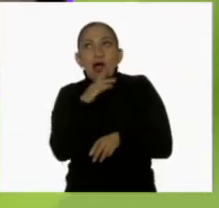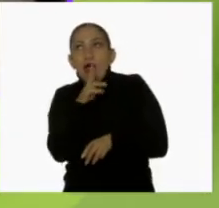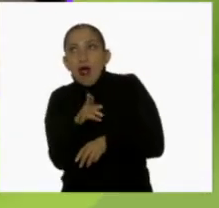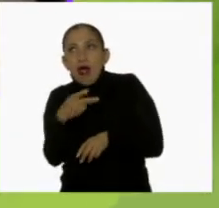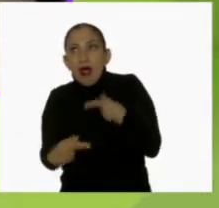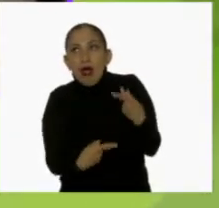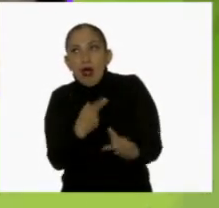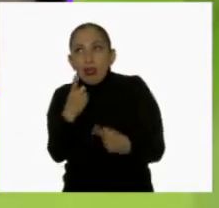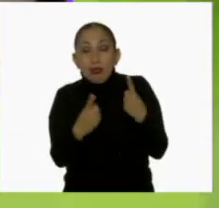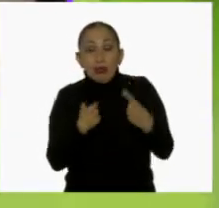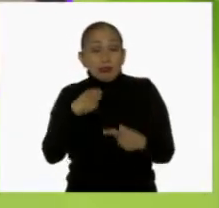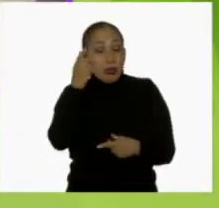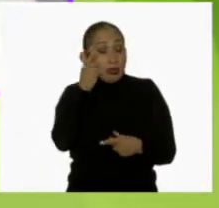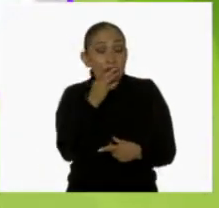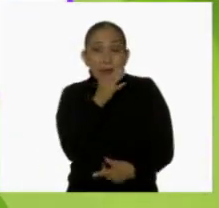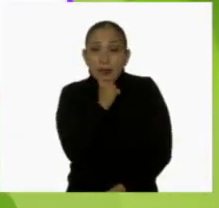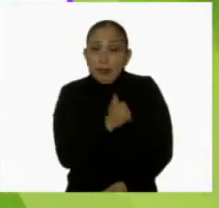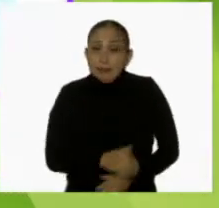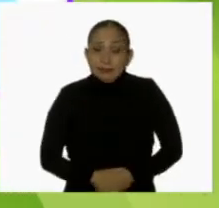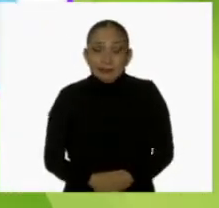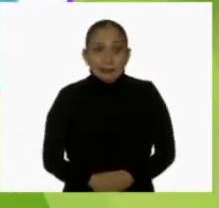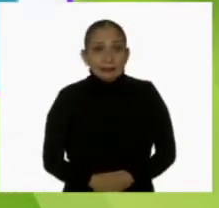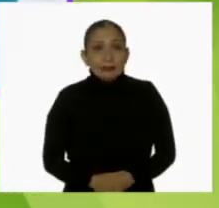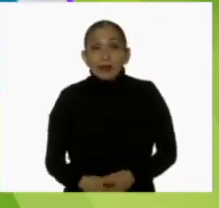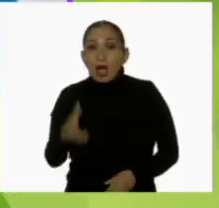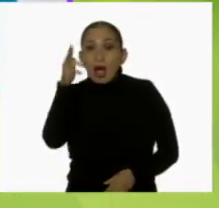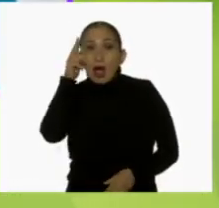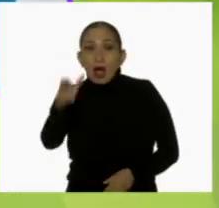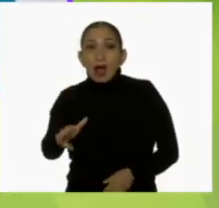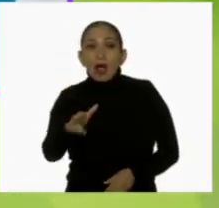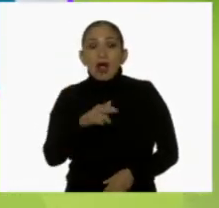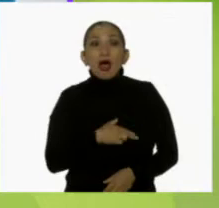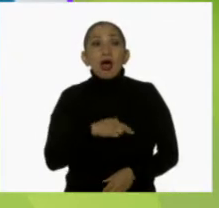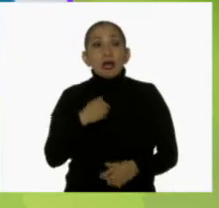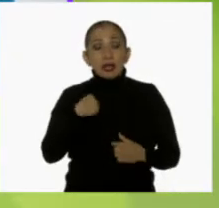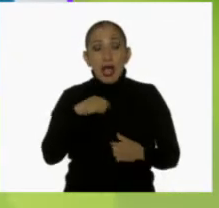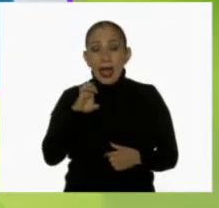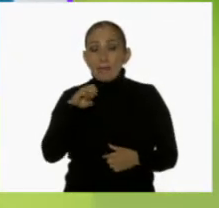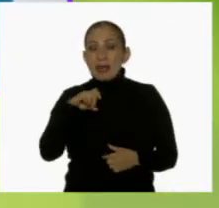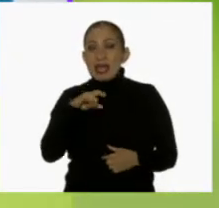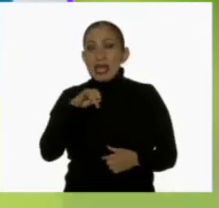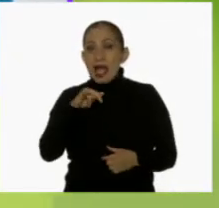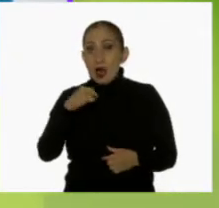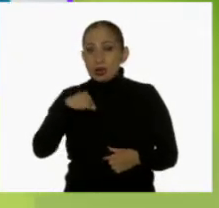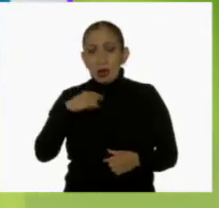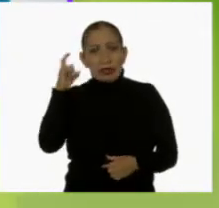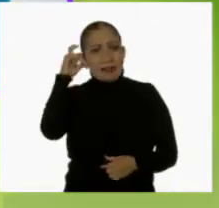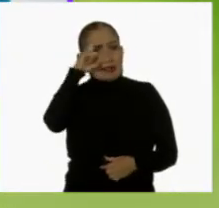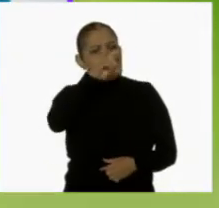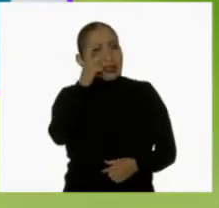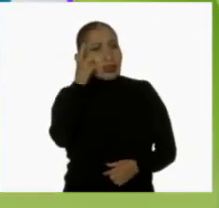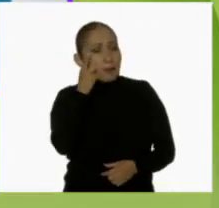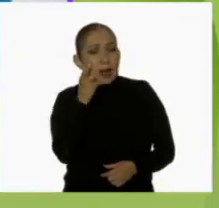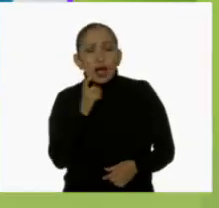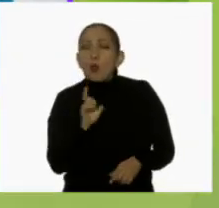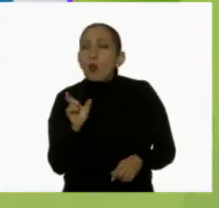las dudas. Eso me quita el sueño. Hola, soy Emiliano y yo les cuento que me coge su trabajo dormir cuando mis